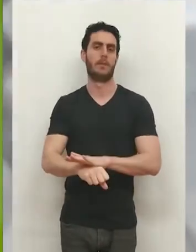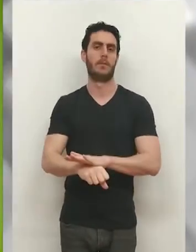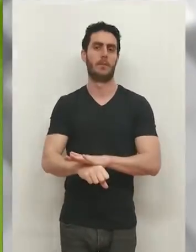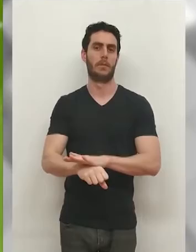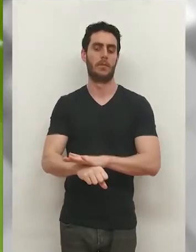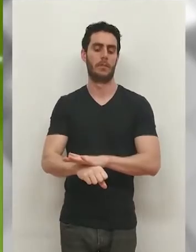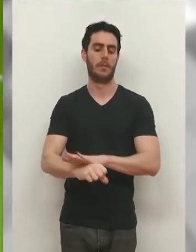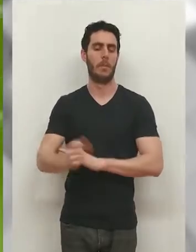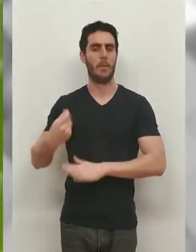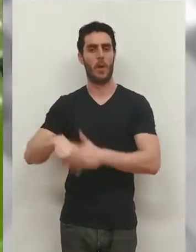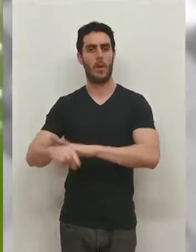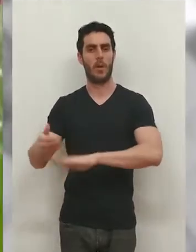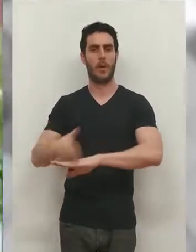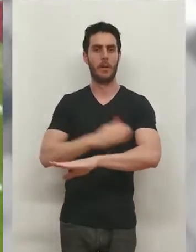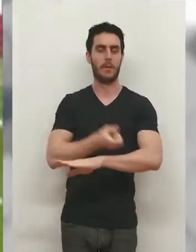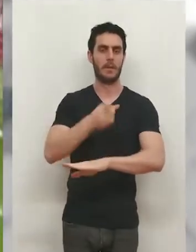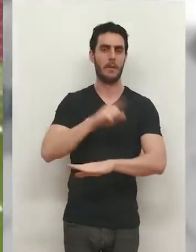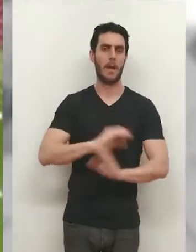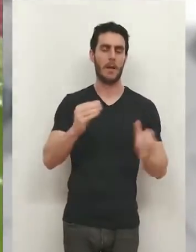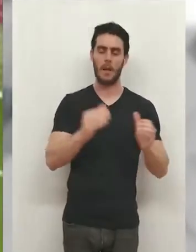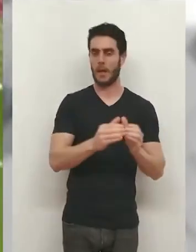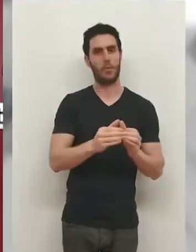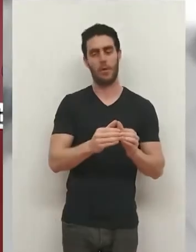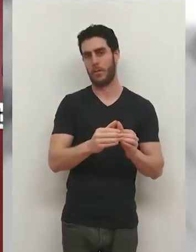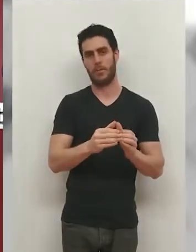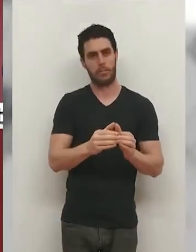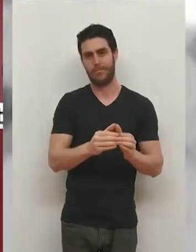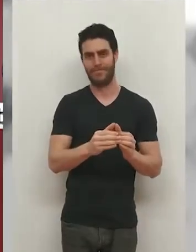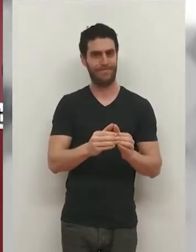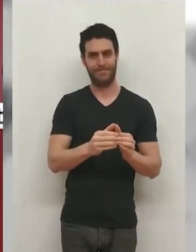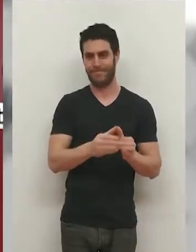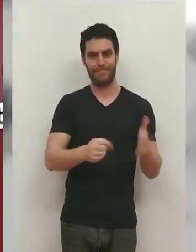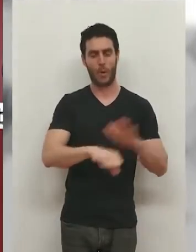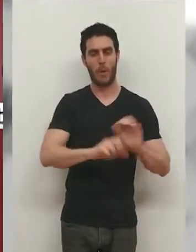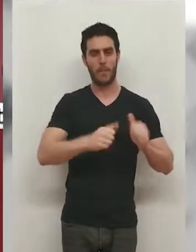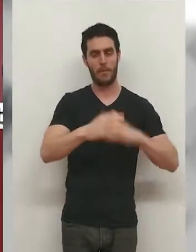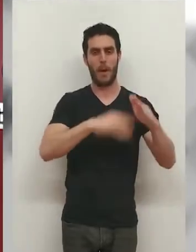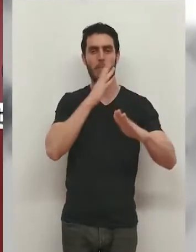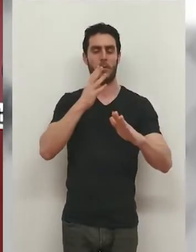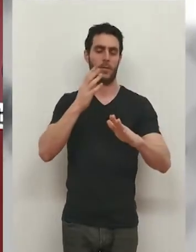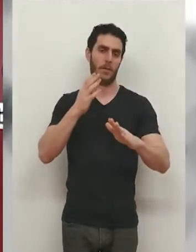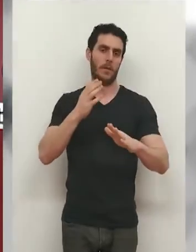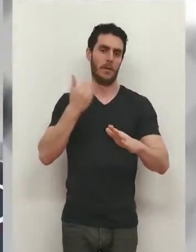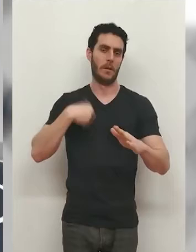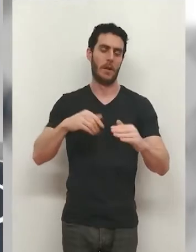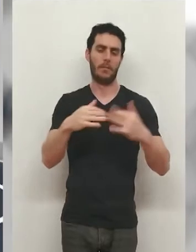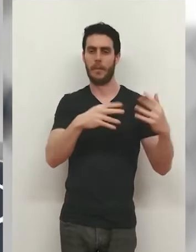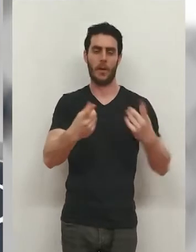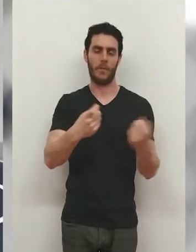primero, ese gol antes y el equipo puede hacer clic en cualquier momento. Esperemos que sea pronto porque ya el tiempo se acaba, claro.